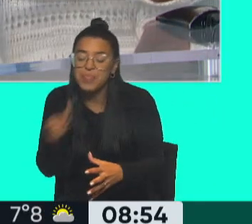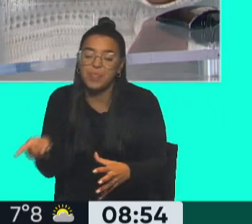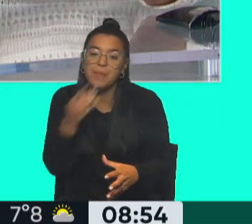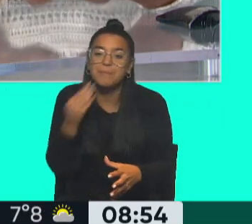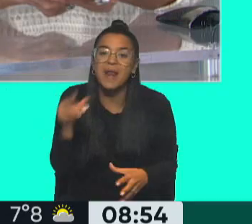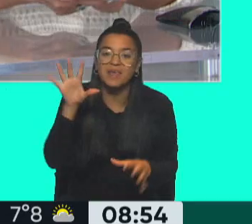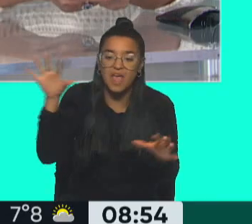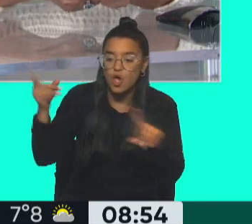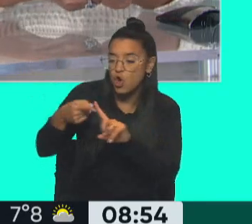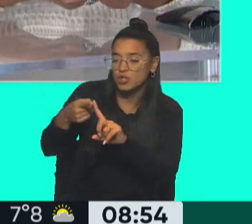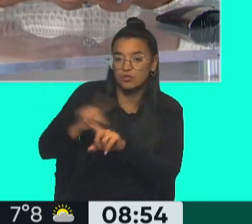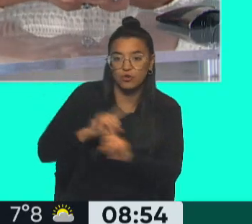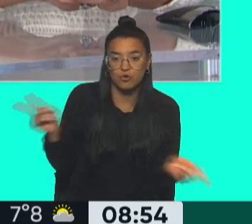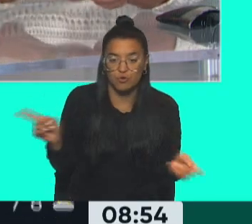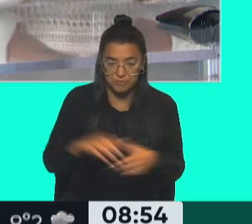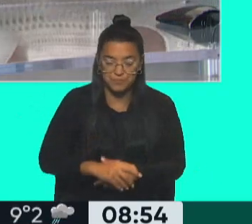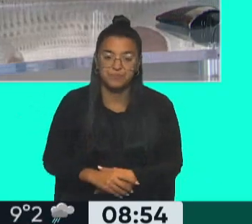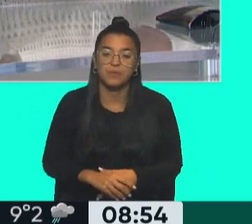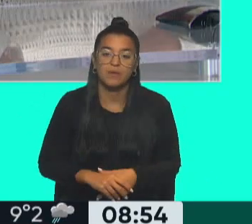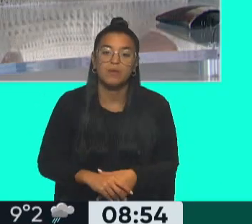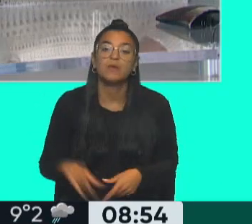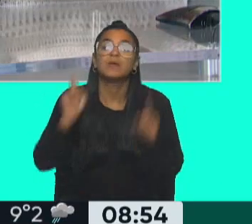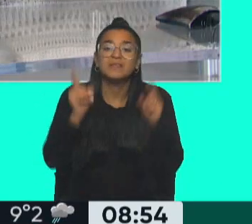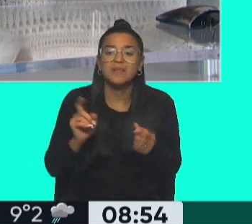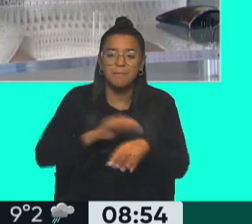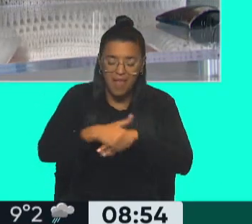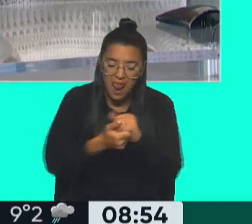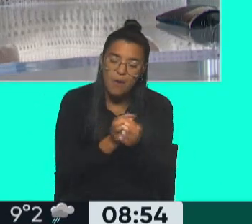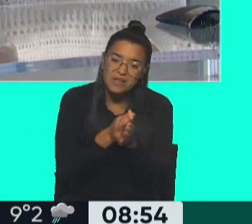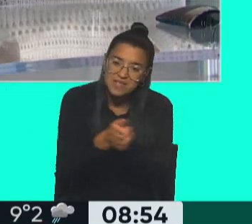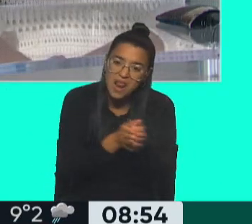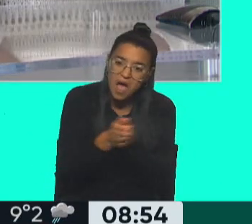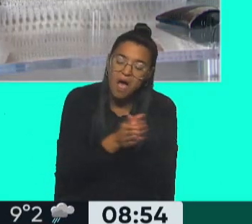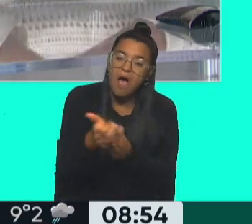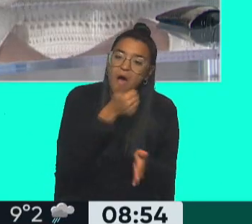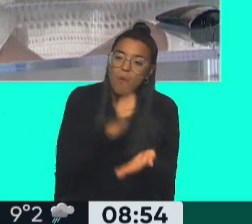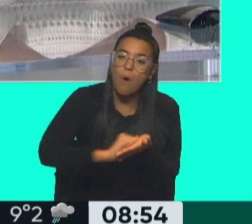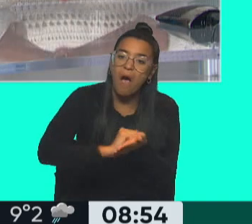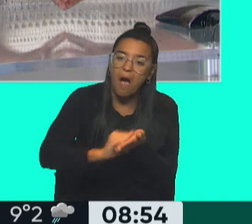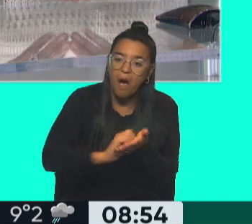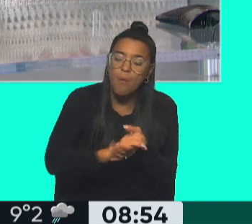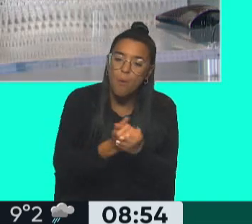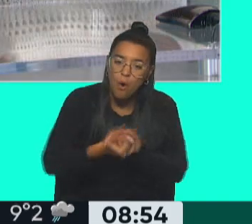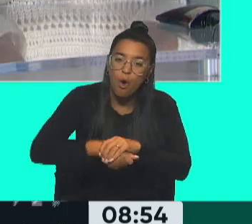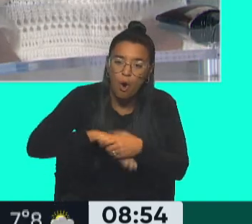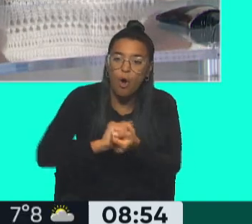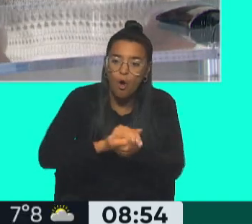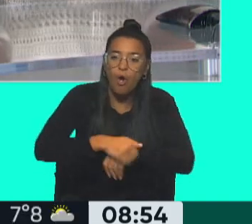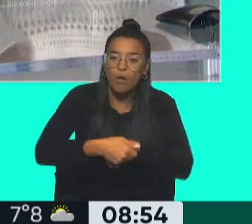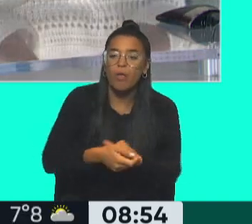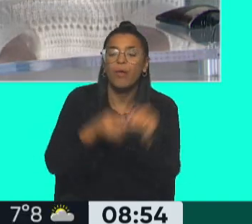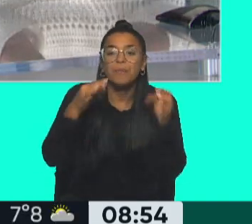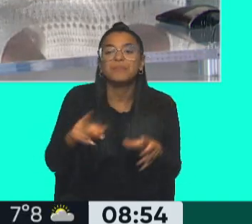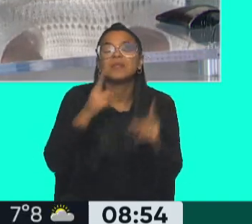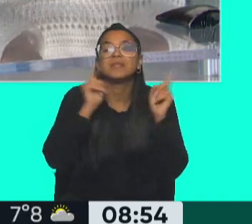Exactamente, esto también atrae a los pájaros silvestres. Desinfectarse, lavarse las manos con agua, jabón, mucho desinfectante. Procurar que